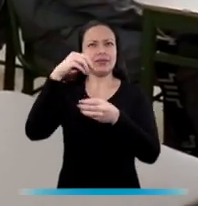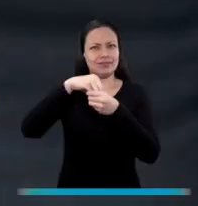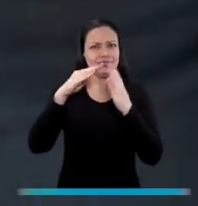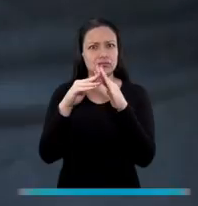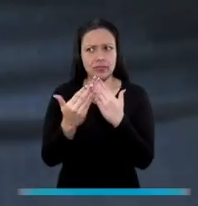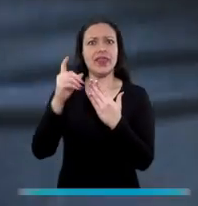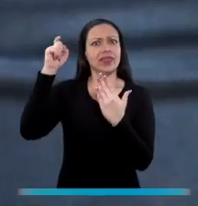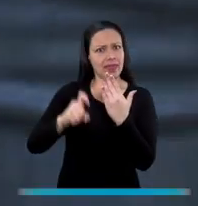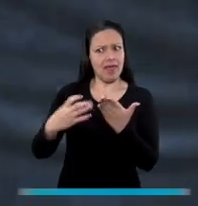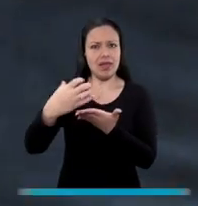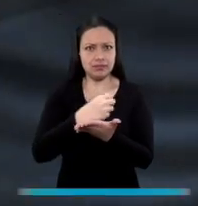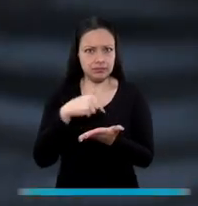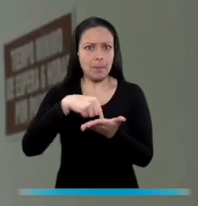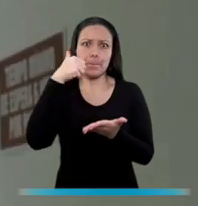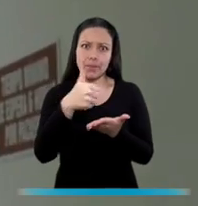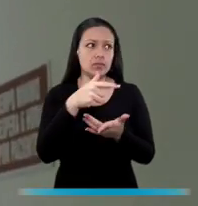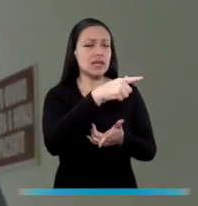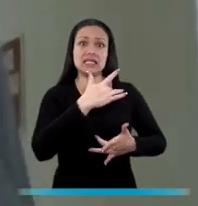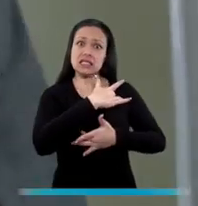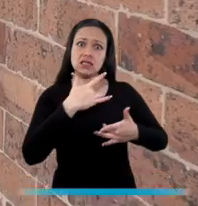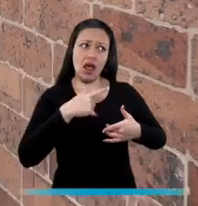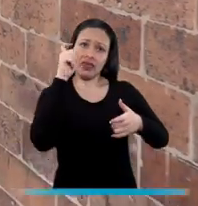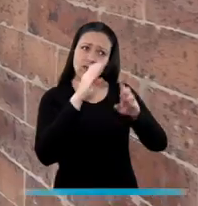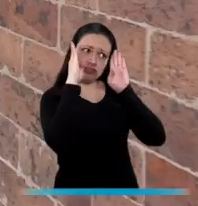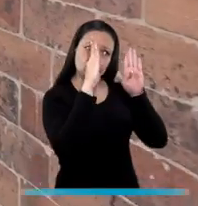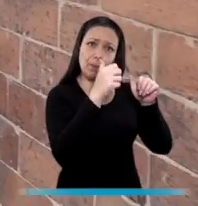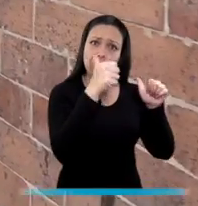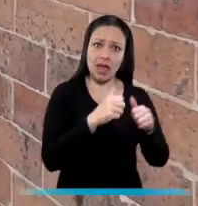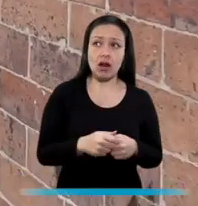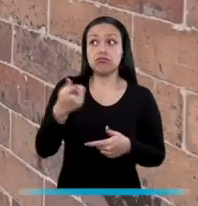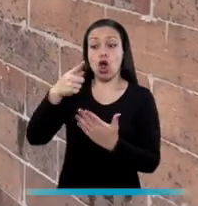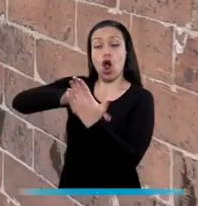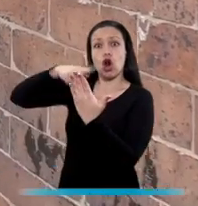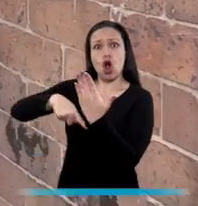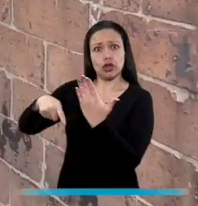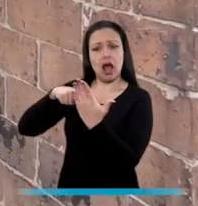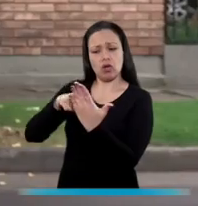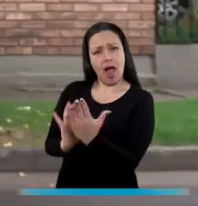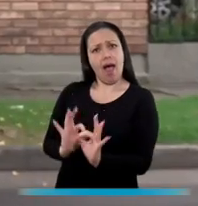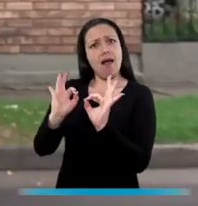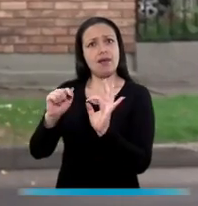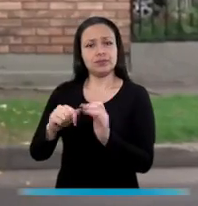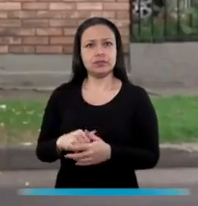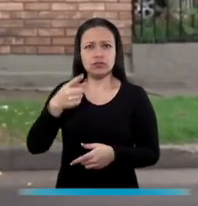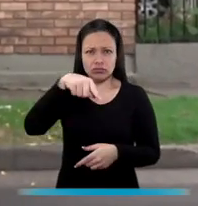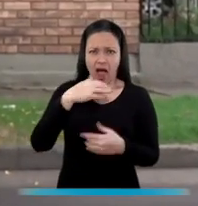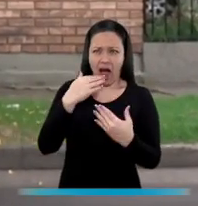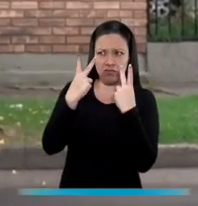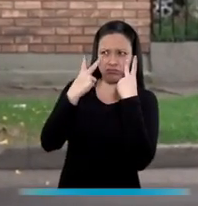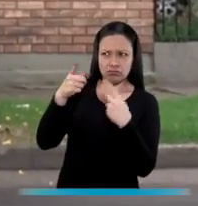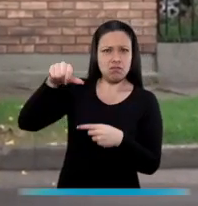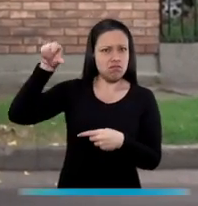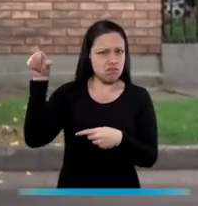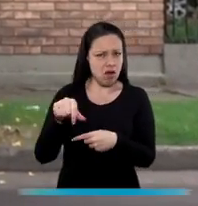exigida, que los servicios de salud atiendan a los usuarios y que los contratos públicos sean transparentes. Si conocen irregularidades